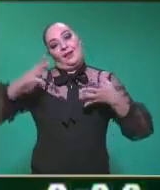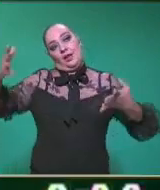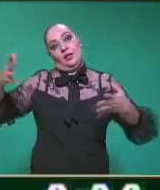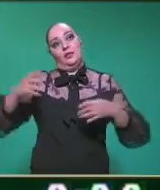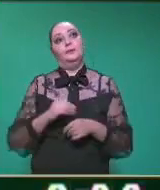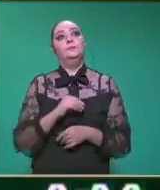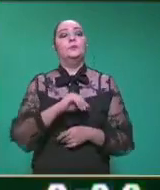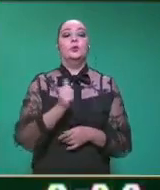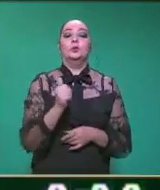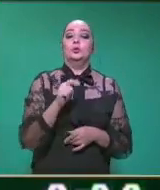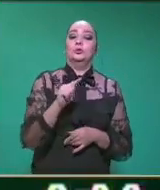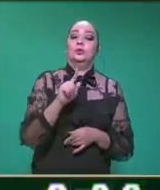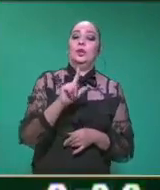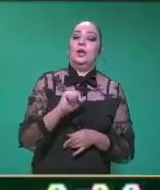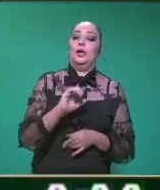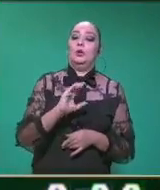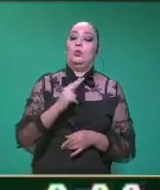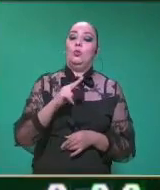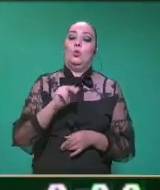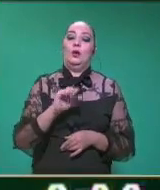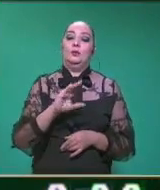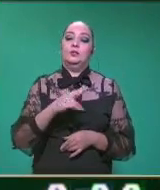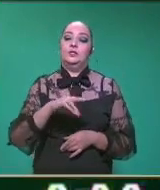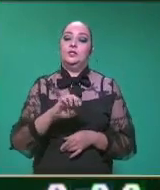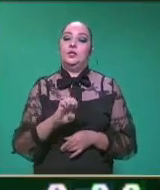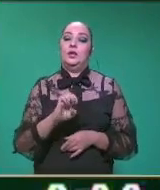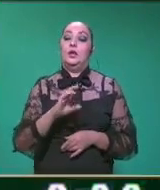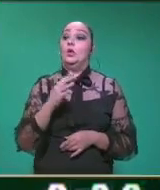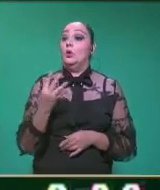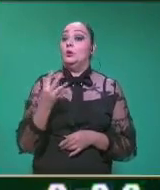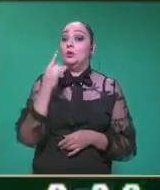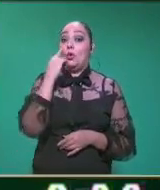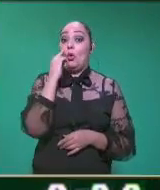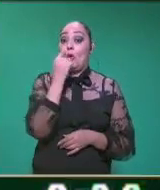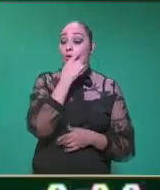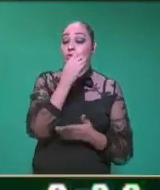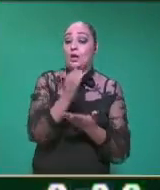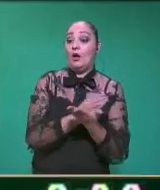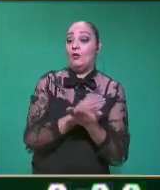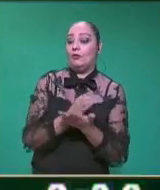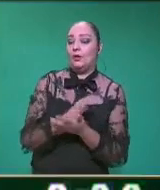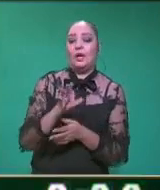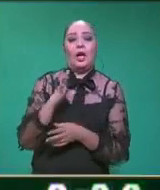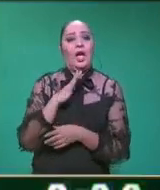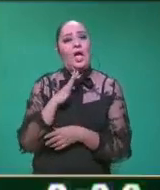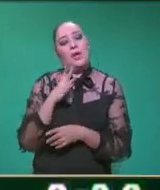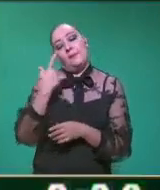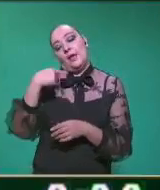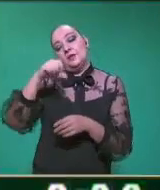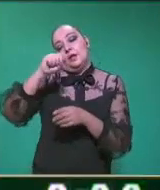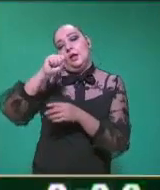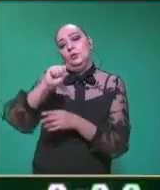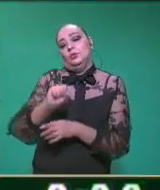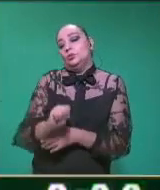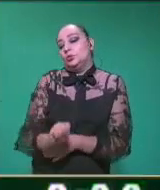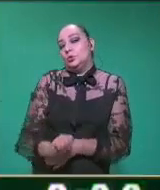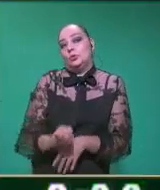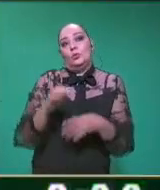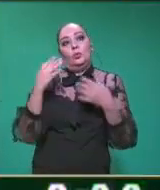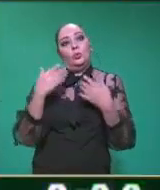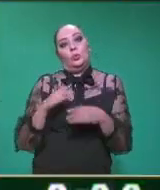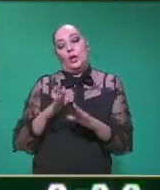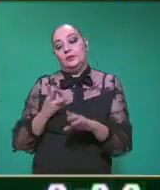que ese se encuentra muy, muy, muy al sur, casi, casi no está dentro del país, pero todavía lo podemos encontrar en el